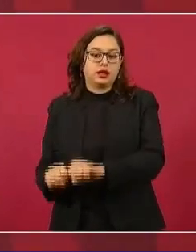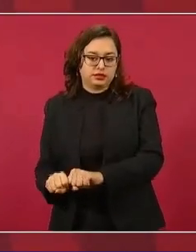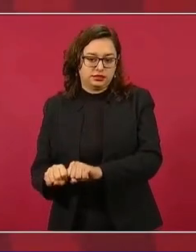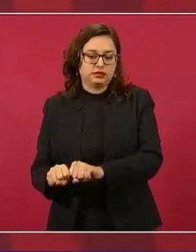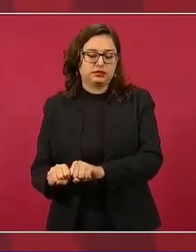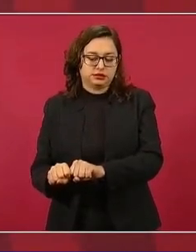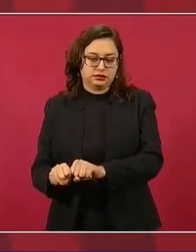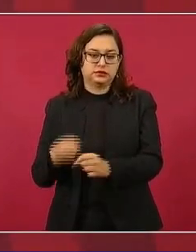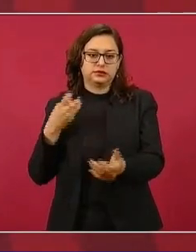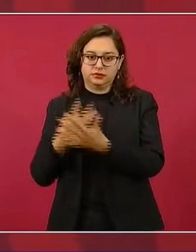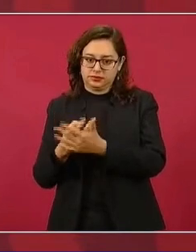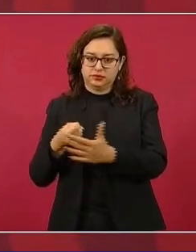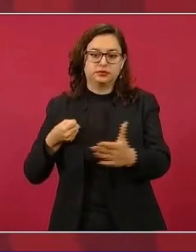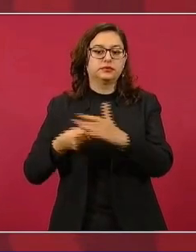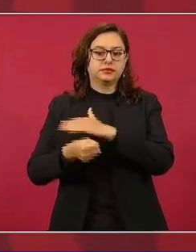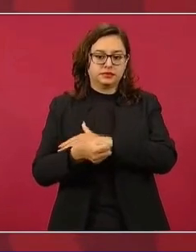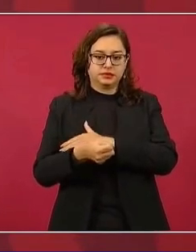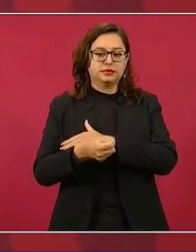aprehensión.